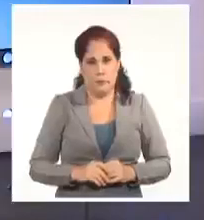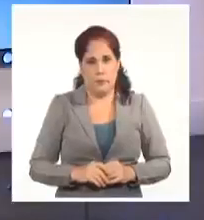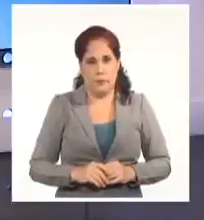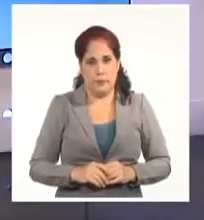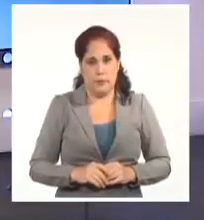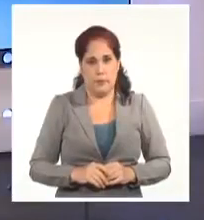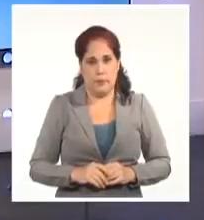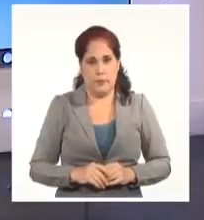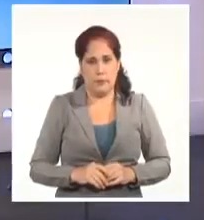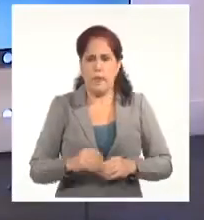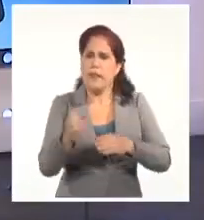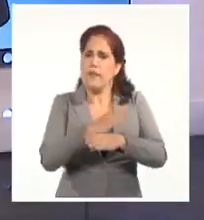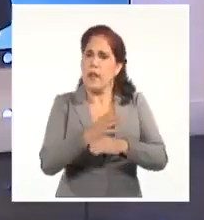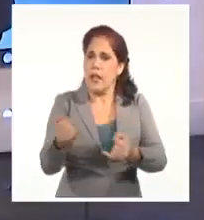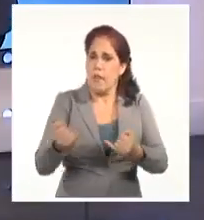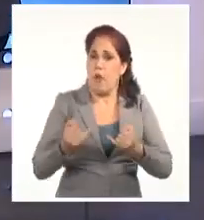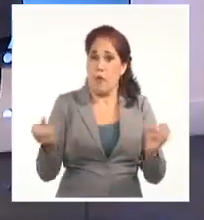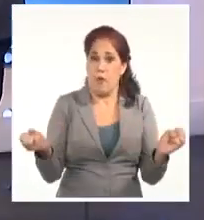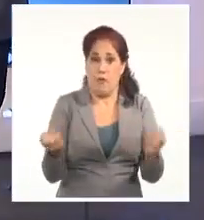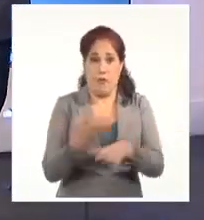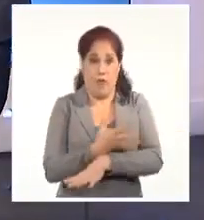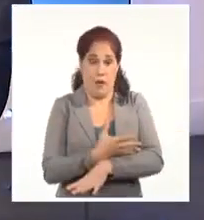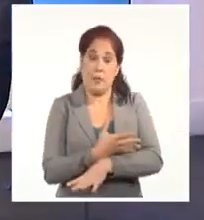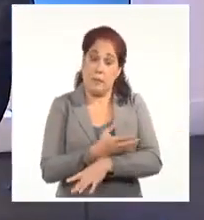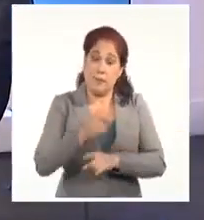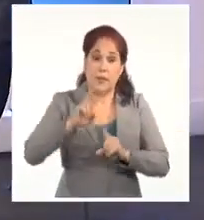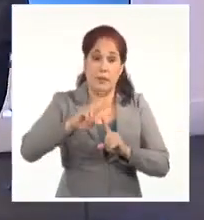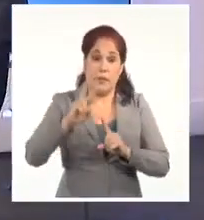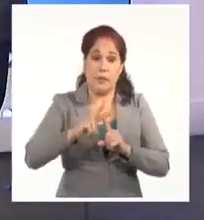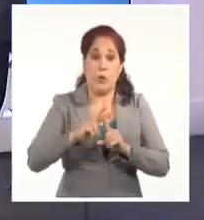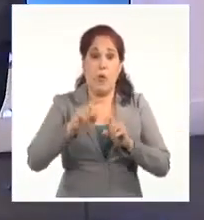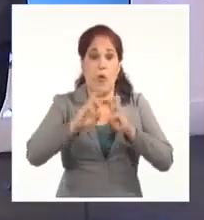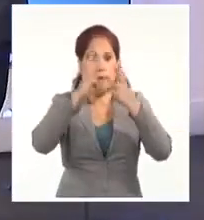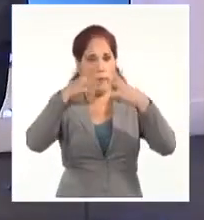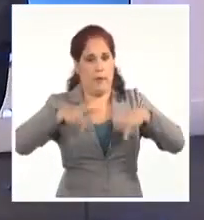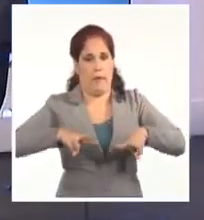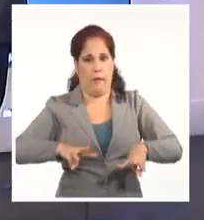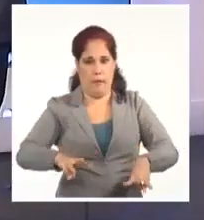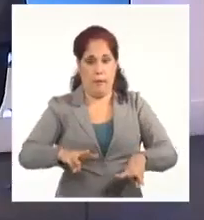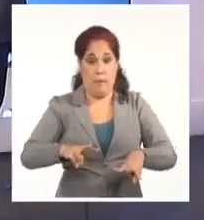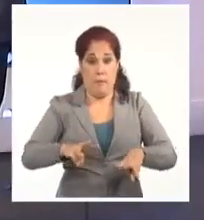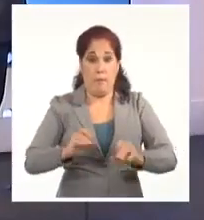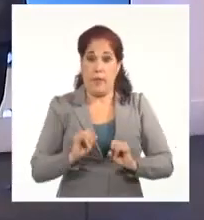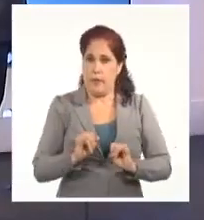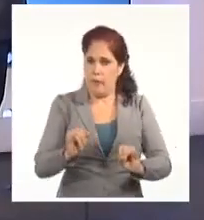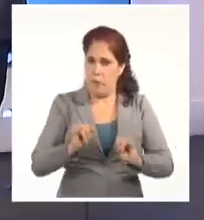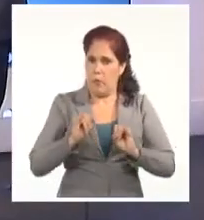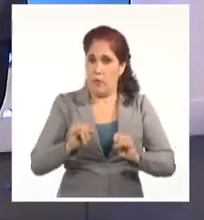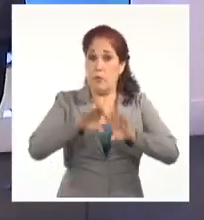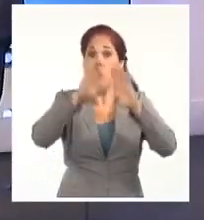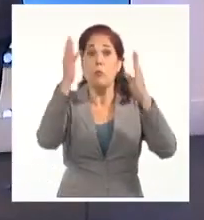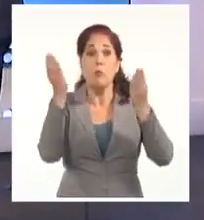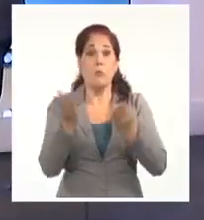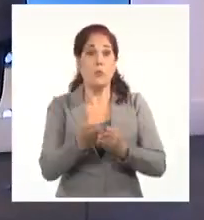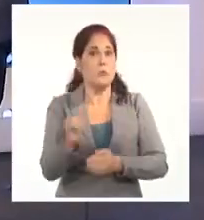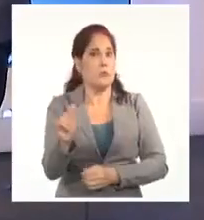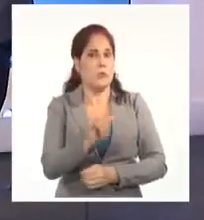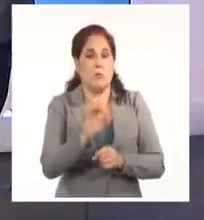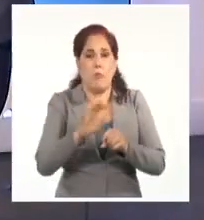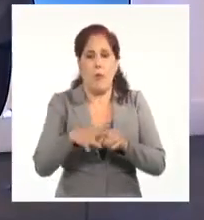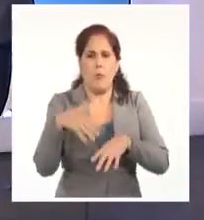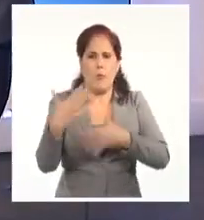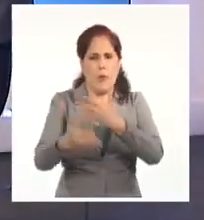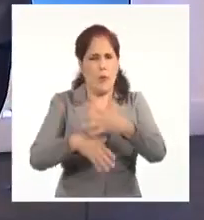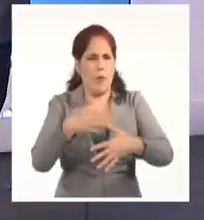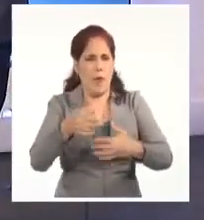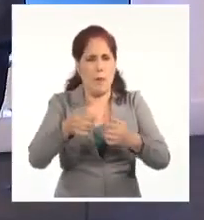Varias noticias falsas, amigos televidentes, circulan en las redes sociales y los medios de prensa de todo el mundo a raíz de los disturbios del